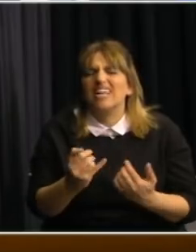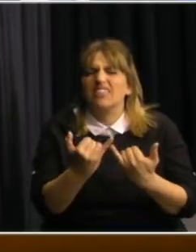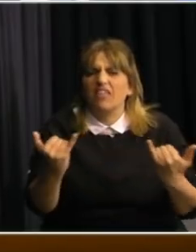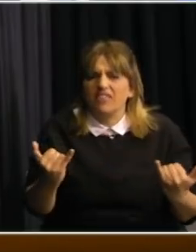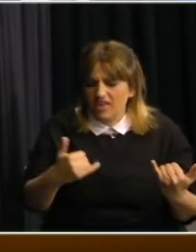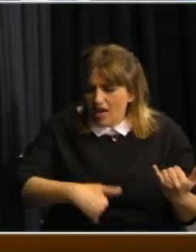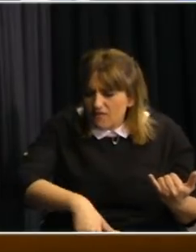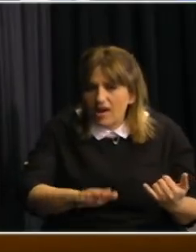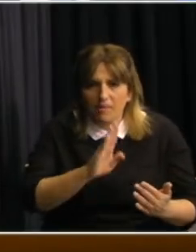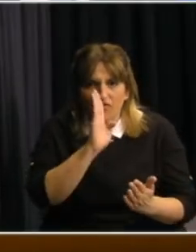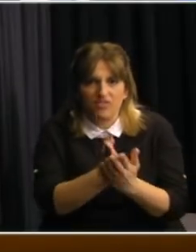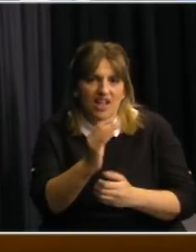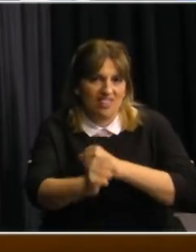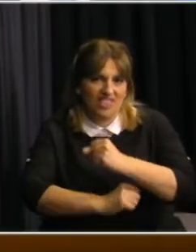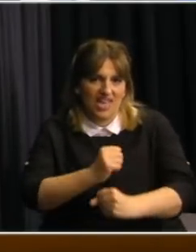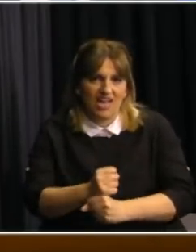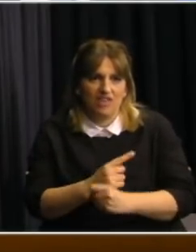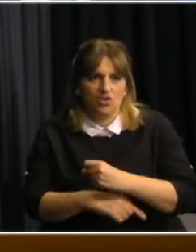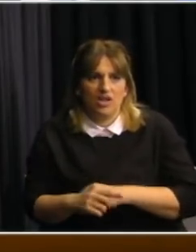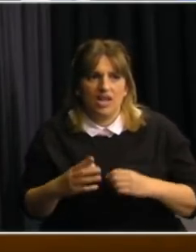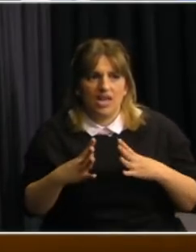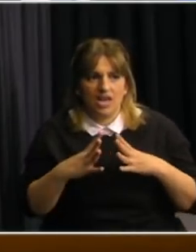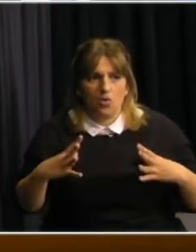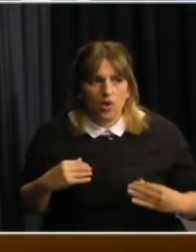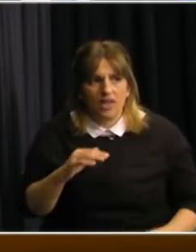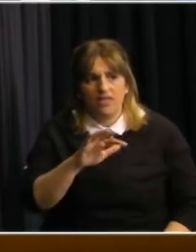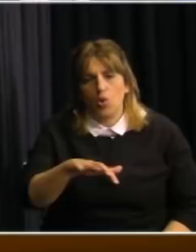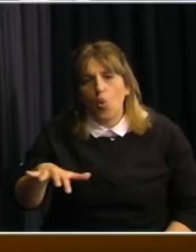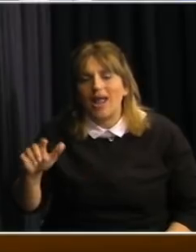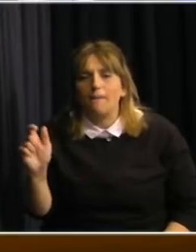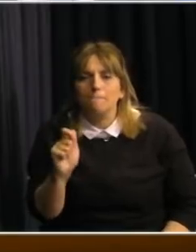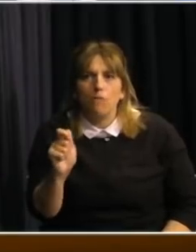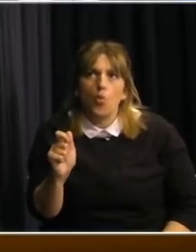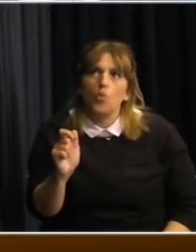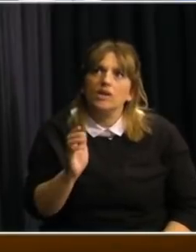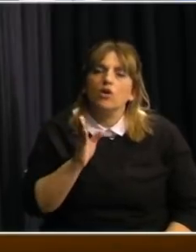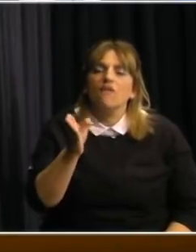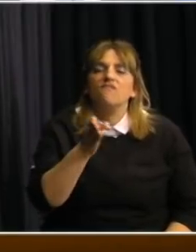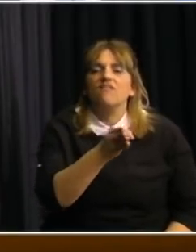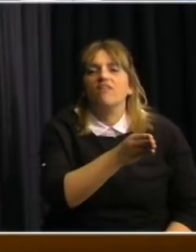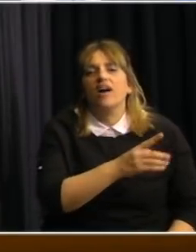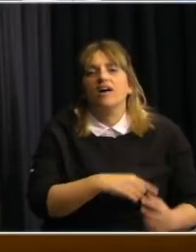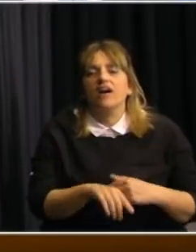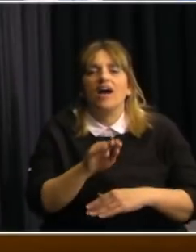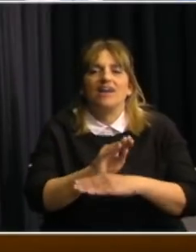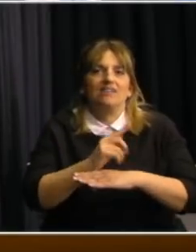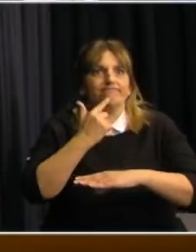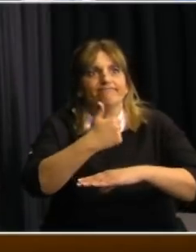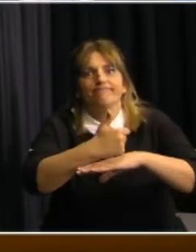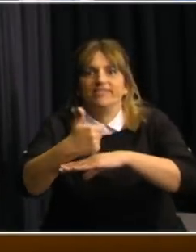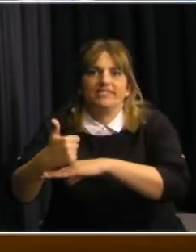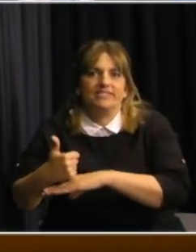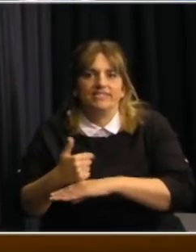que quedan por delante en promedio los escolares de centros públicos asistirán o serán mejor dicho convocados a clases presenciales